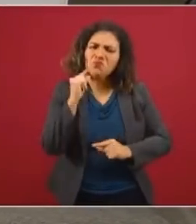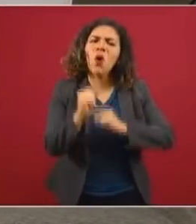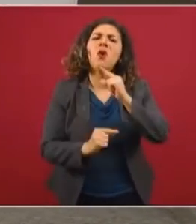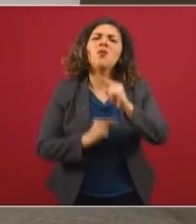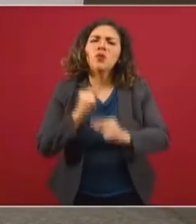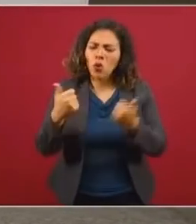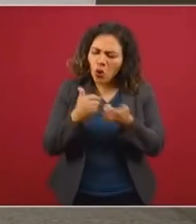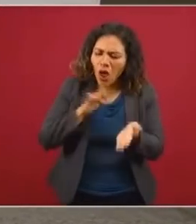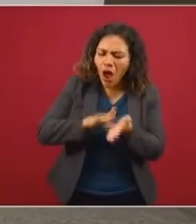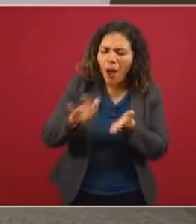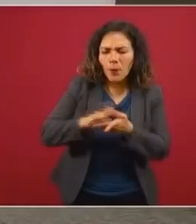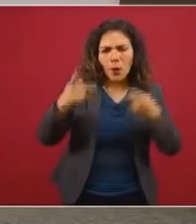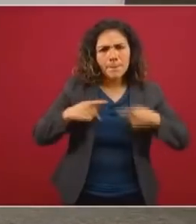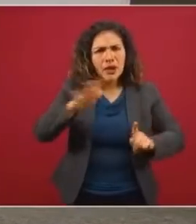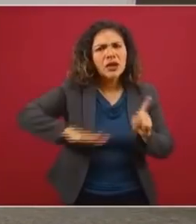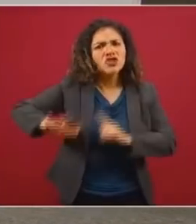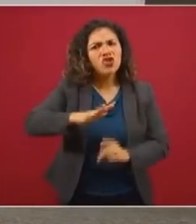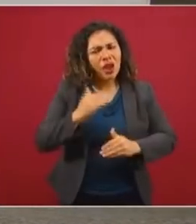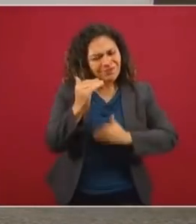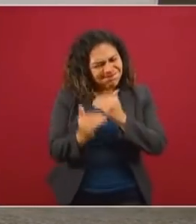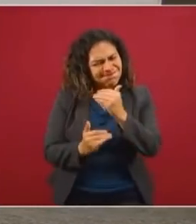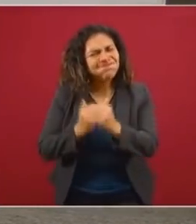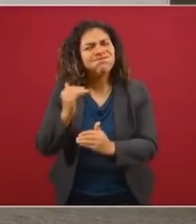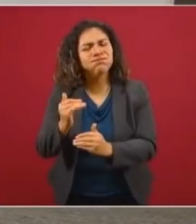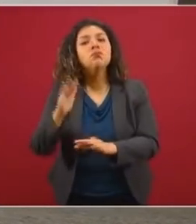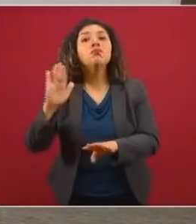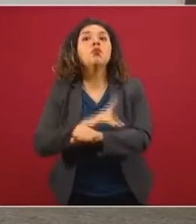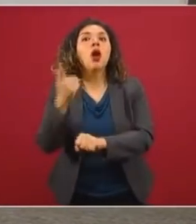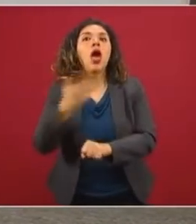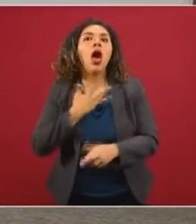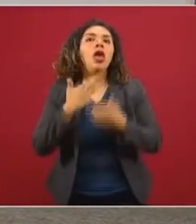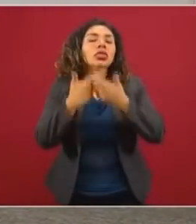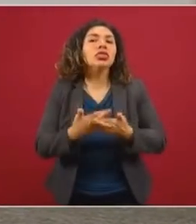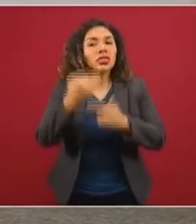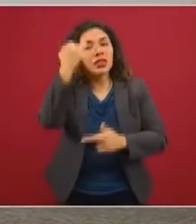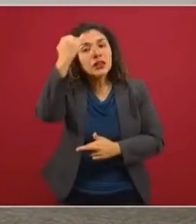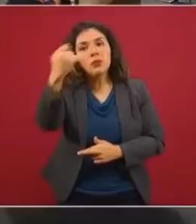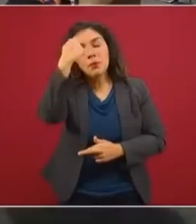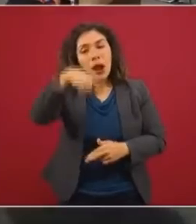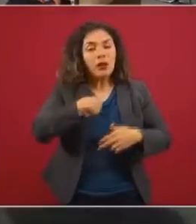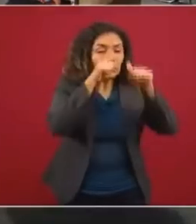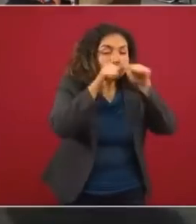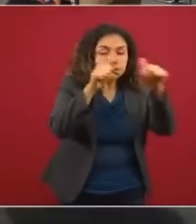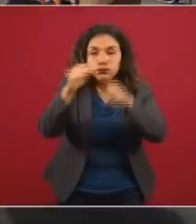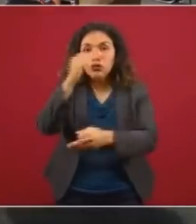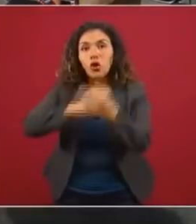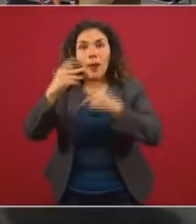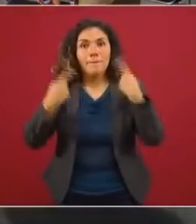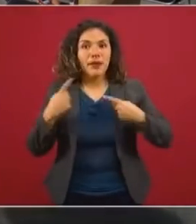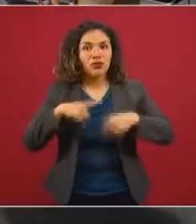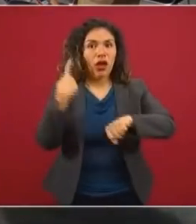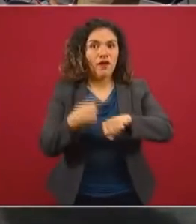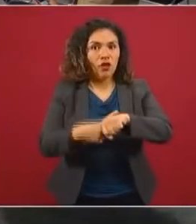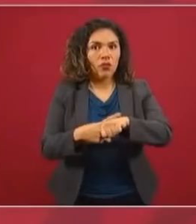el apoyo del pueblo y porque nos dio tiempo para atender a todos los enfermos. Esto nos